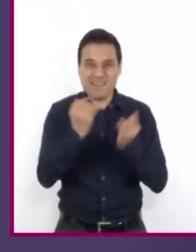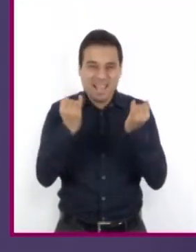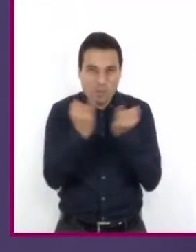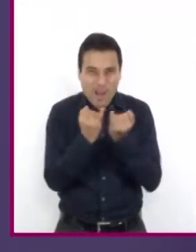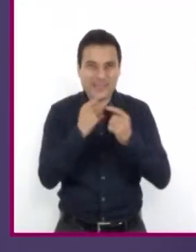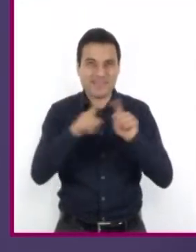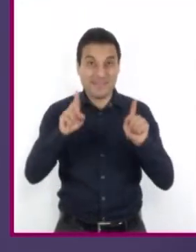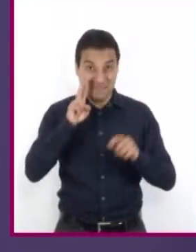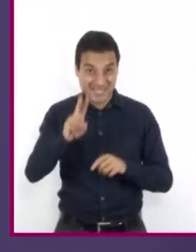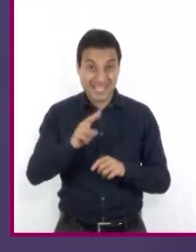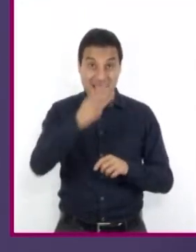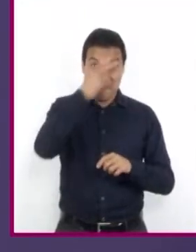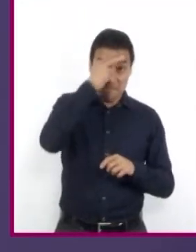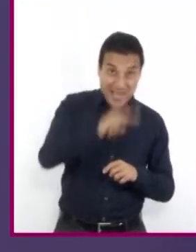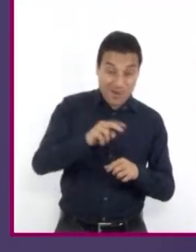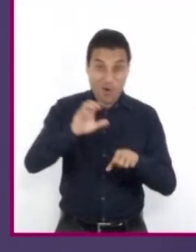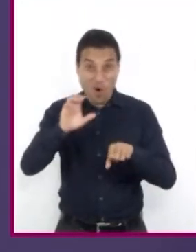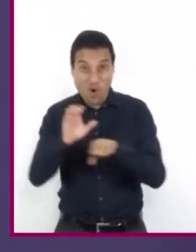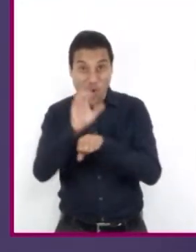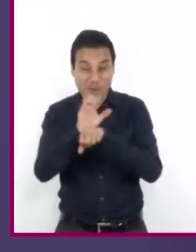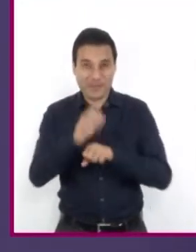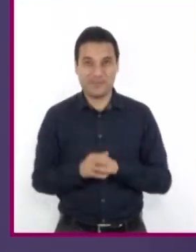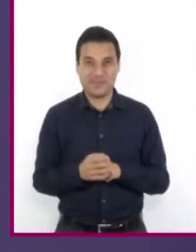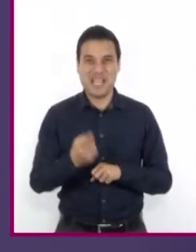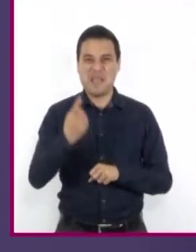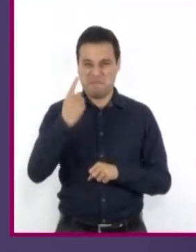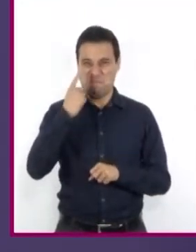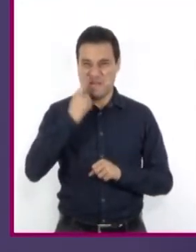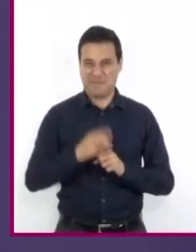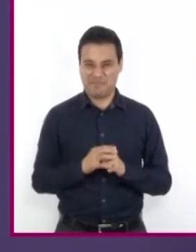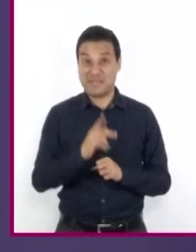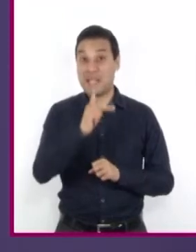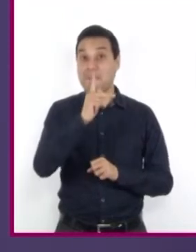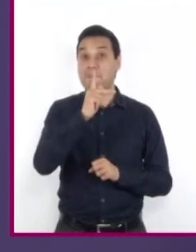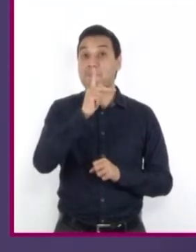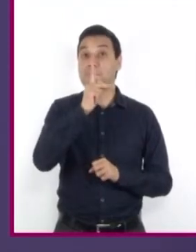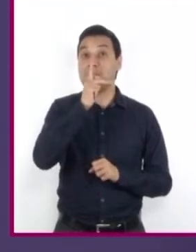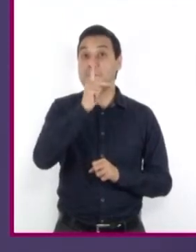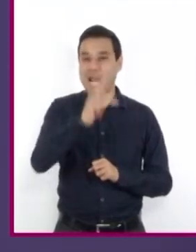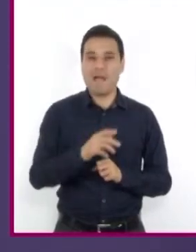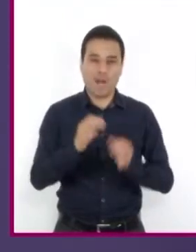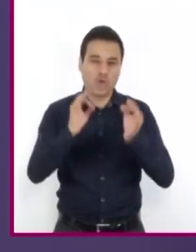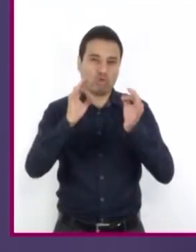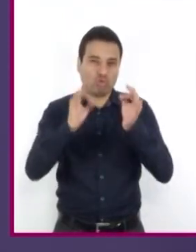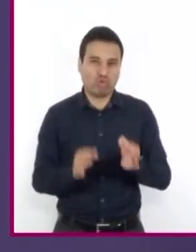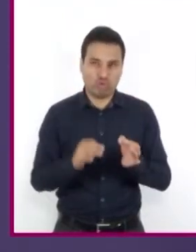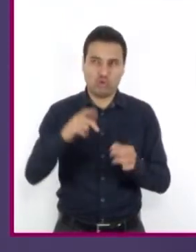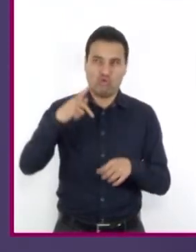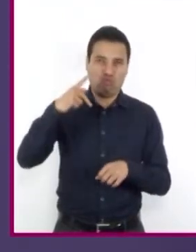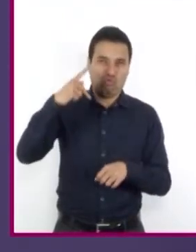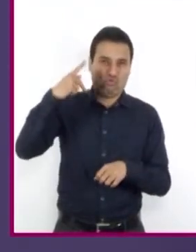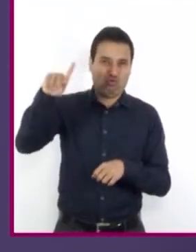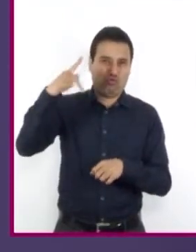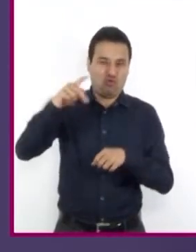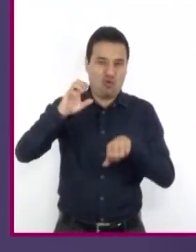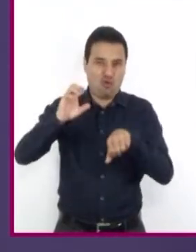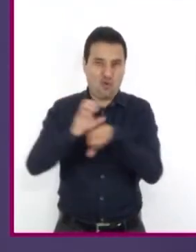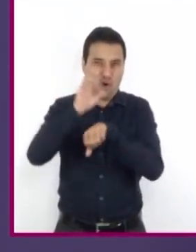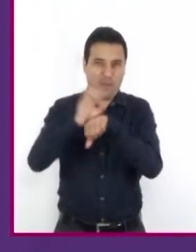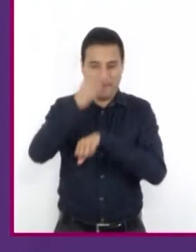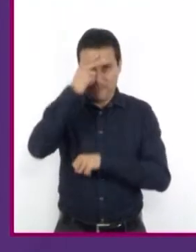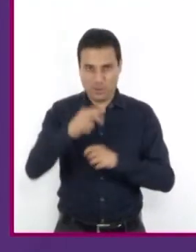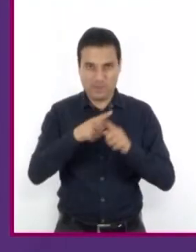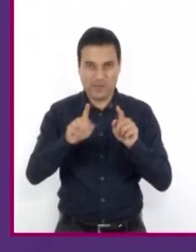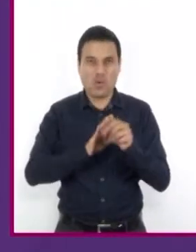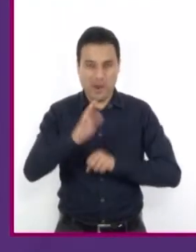entre México y Colombia? Vamos a revisar algunas expresiones que utilizan en dicho país en comparación con las que usamos en México.